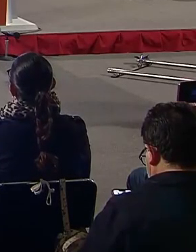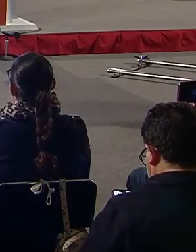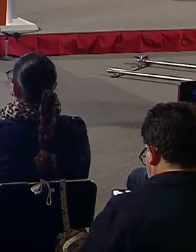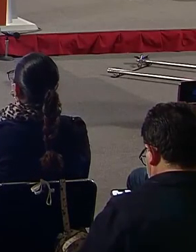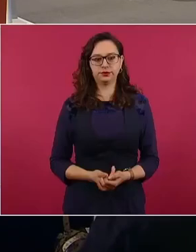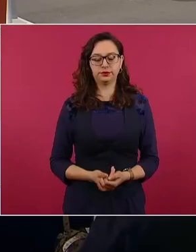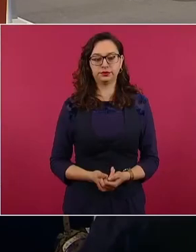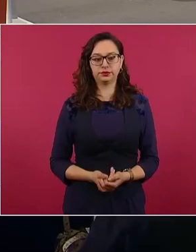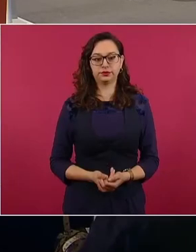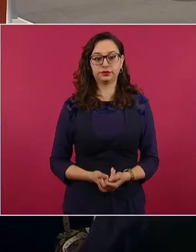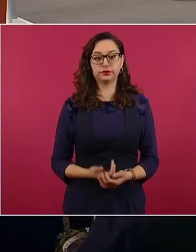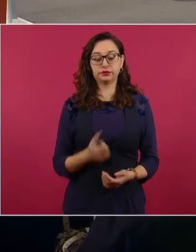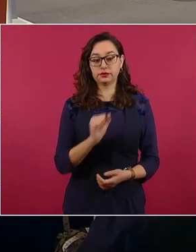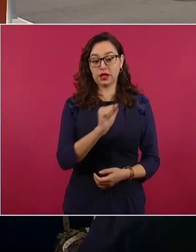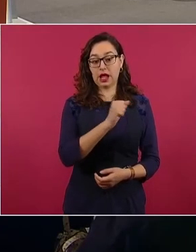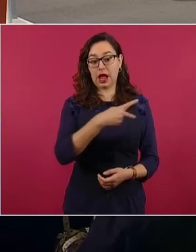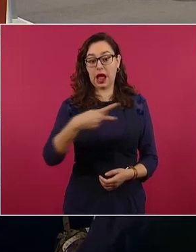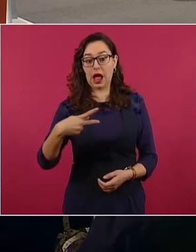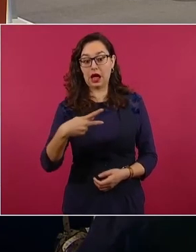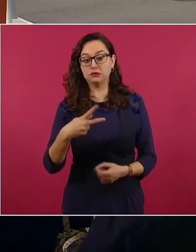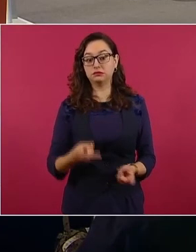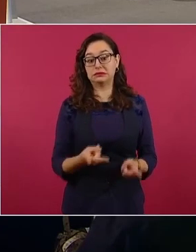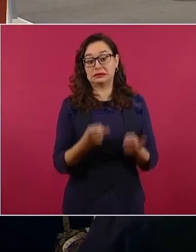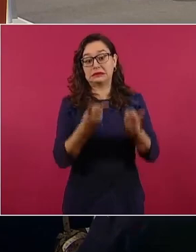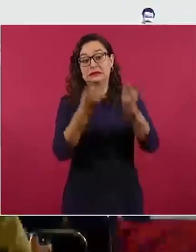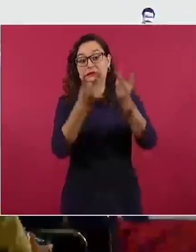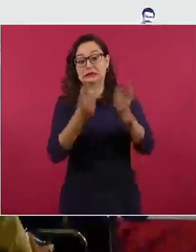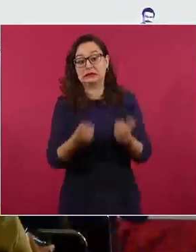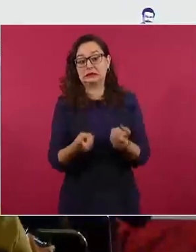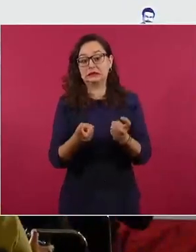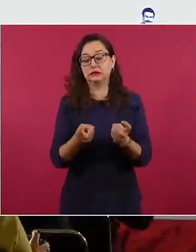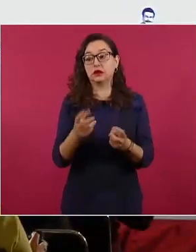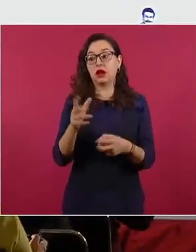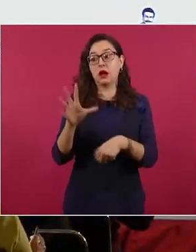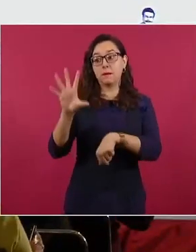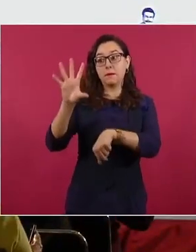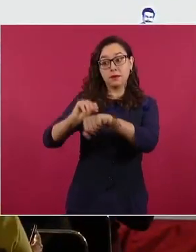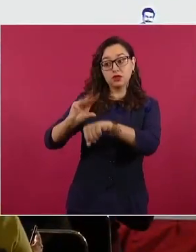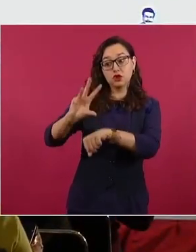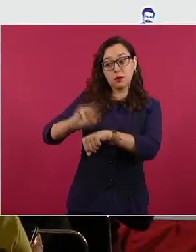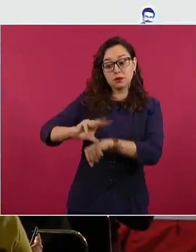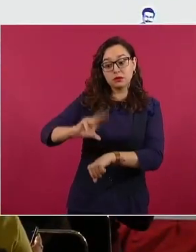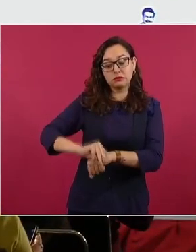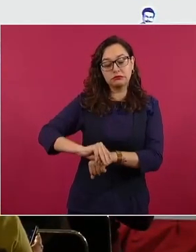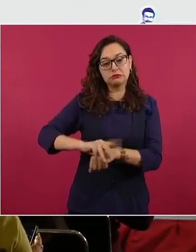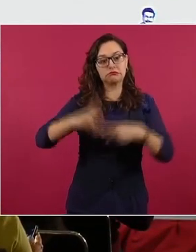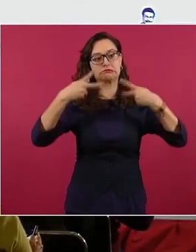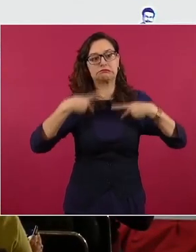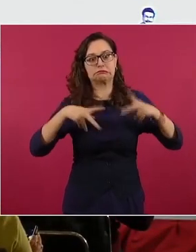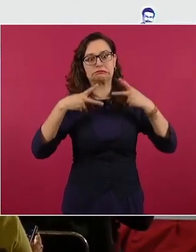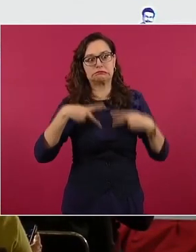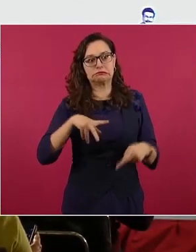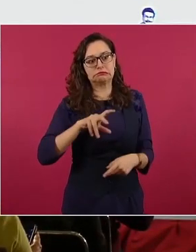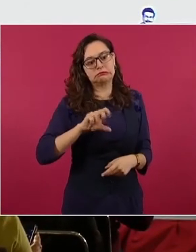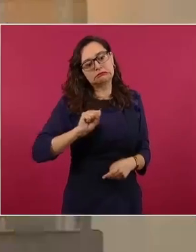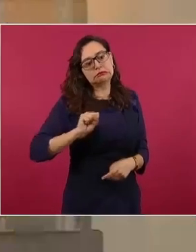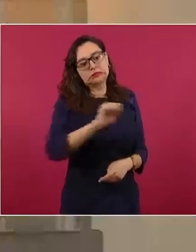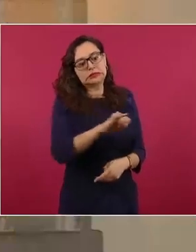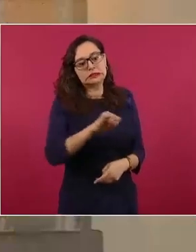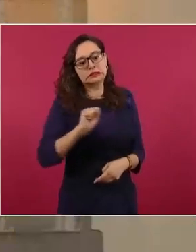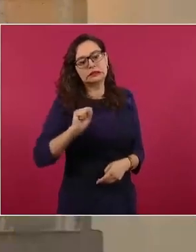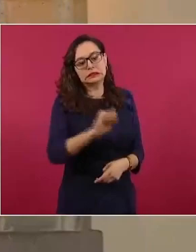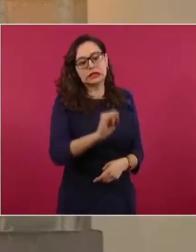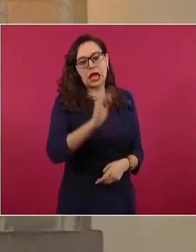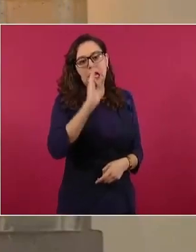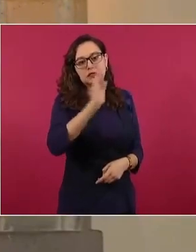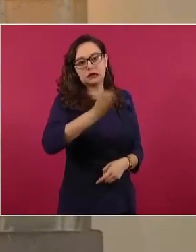información personal, se introducen en toda la red de contactos de redes sociales, directorios y demás que